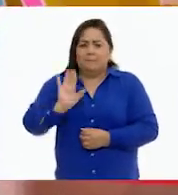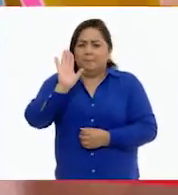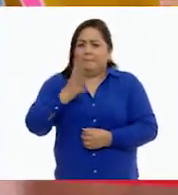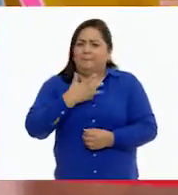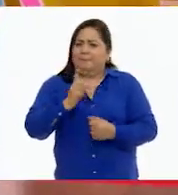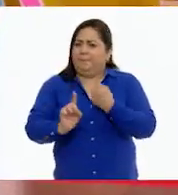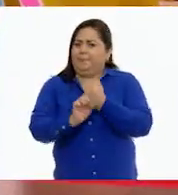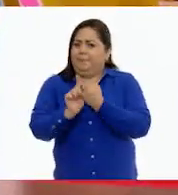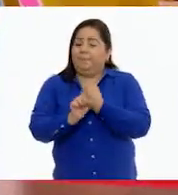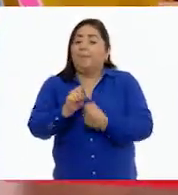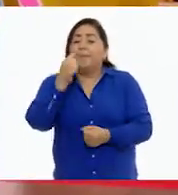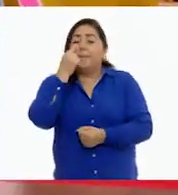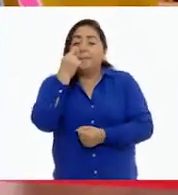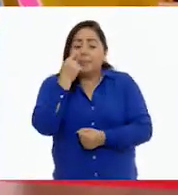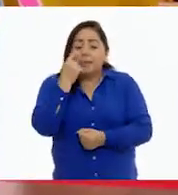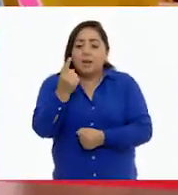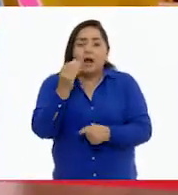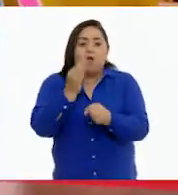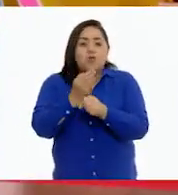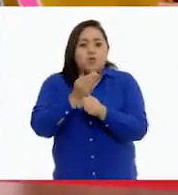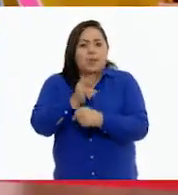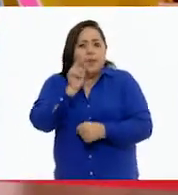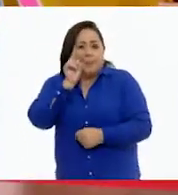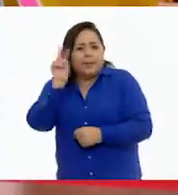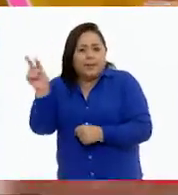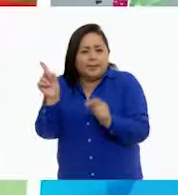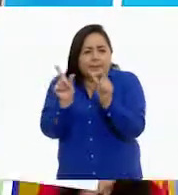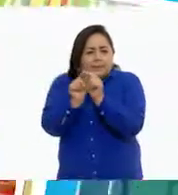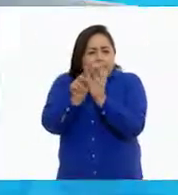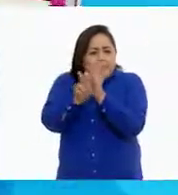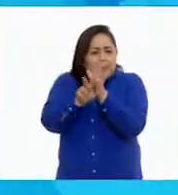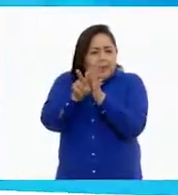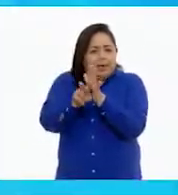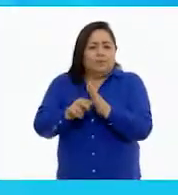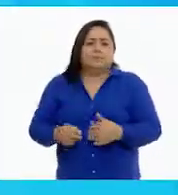un problema. Para eso, vamos a ver una pequeña cápsula.